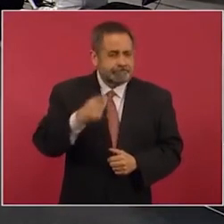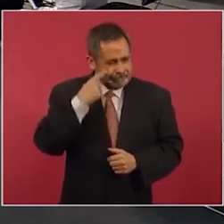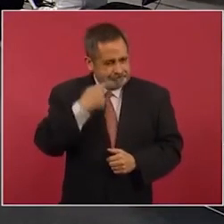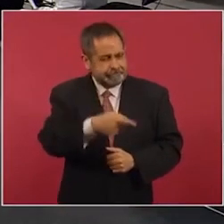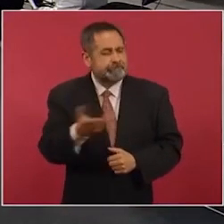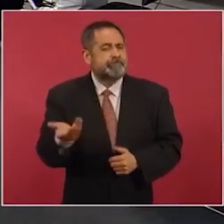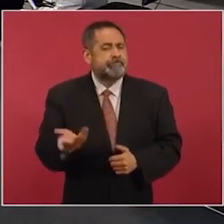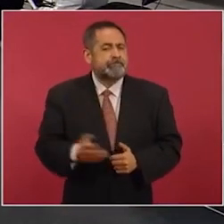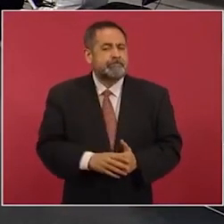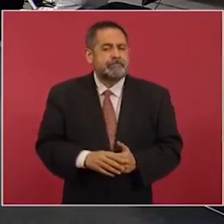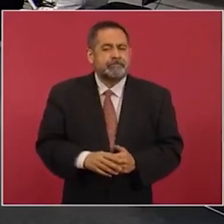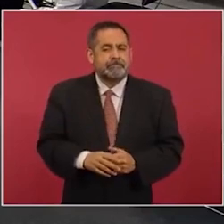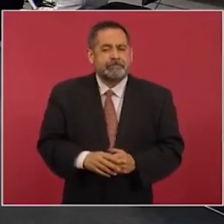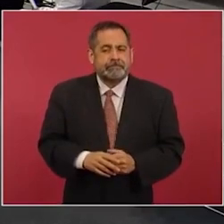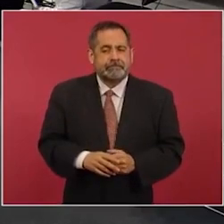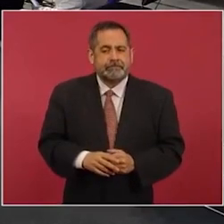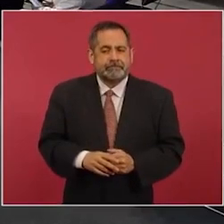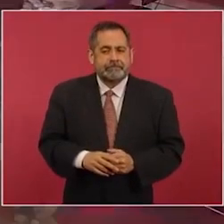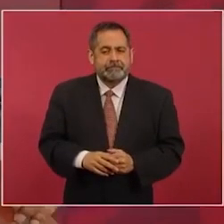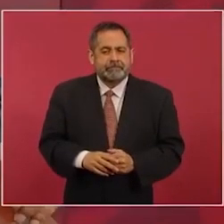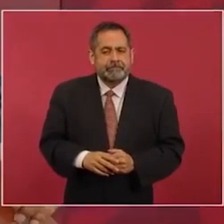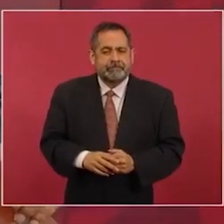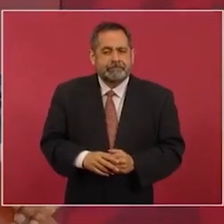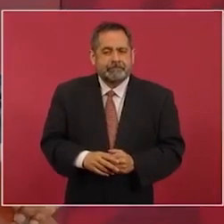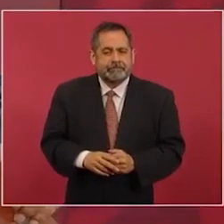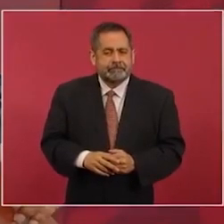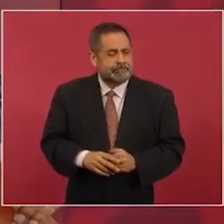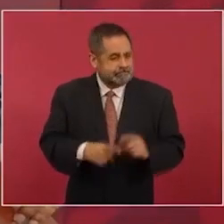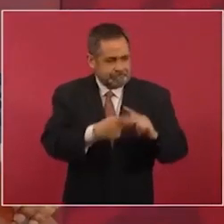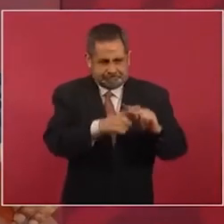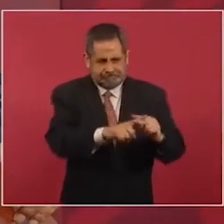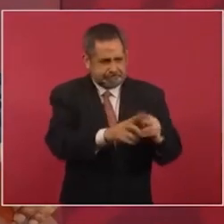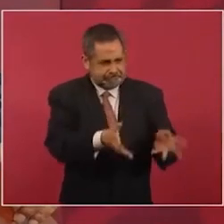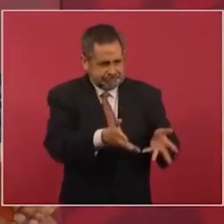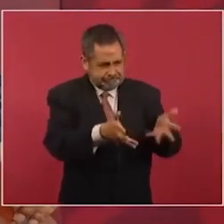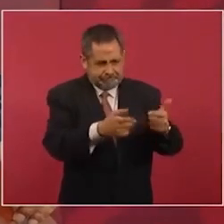que empiecen,